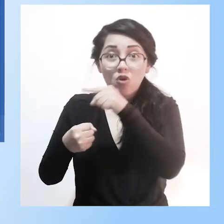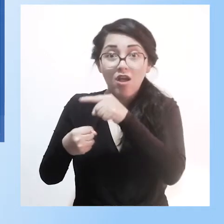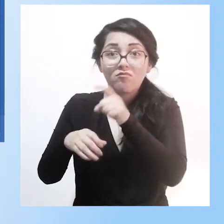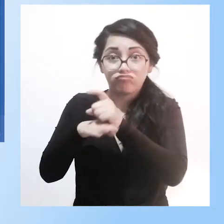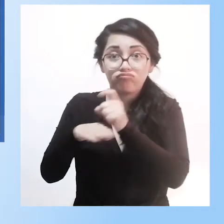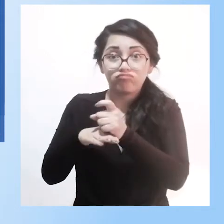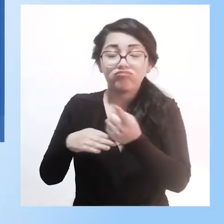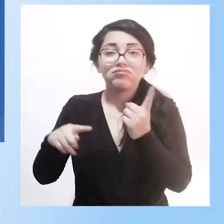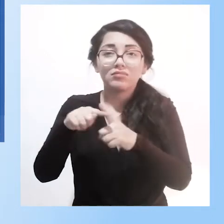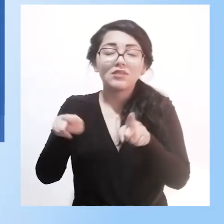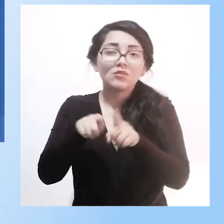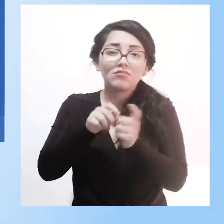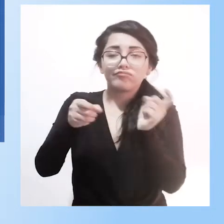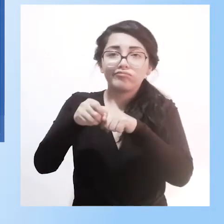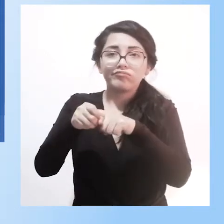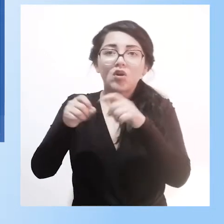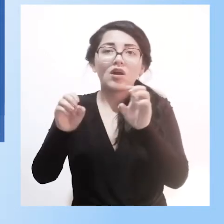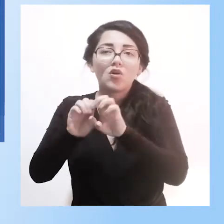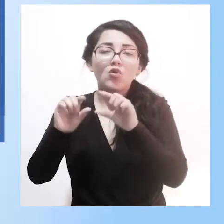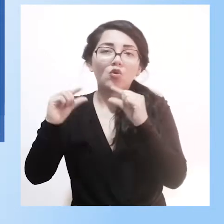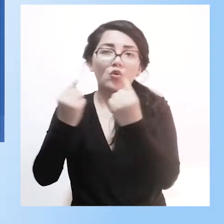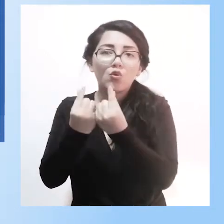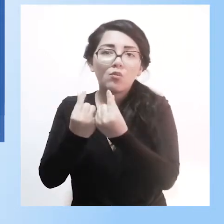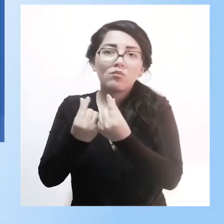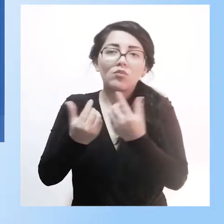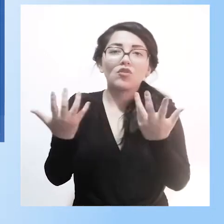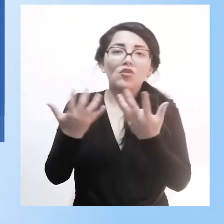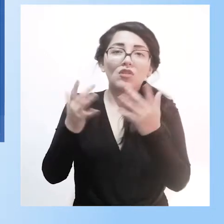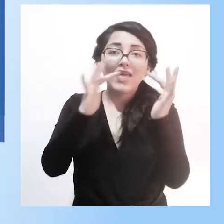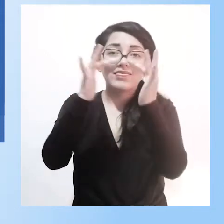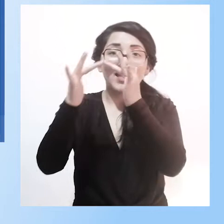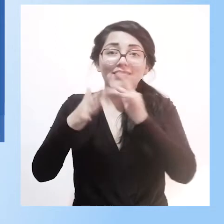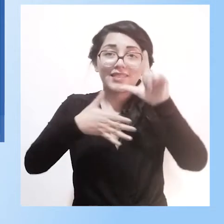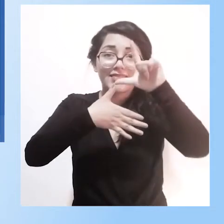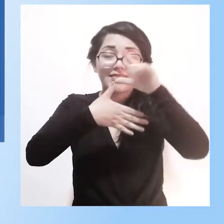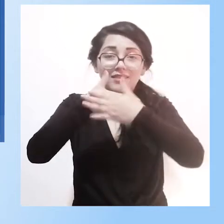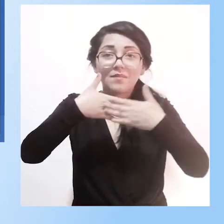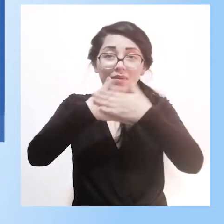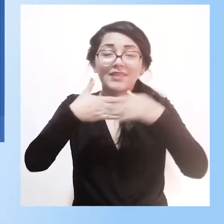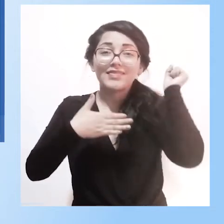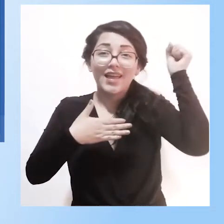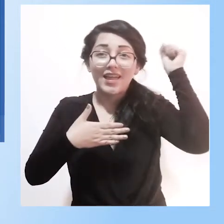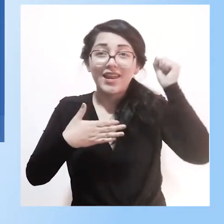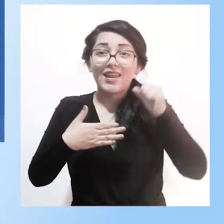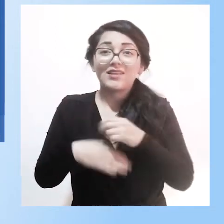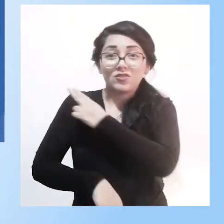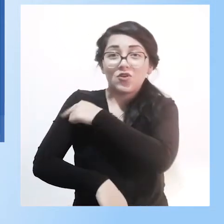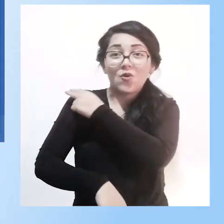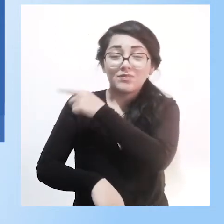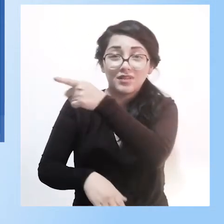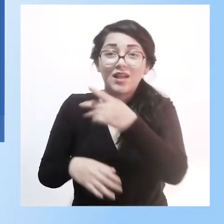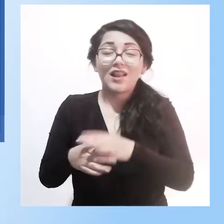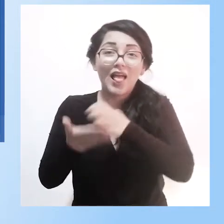administrativo y grupo de investigación del proyecto académico de la red latinoamericana y del CARIE por el derecho a la educación de niños, niñas y jóvenes hospitalizados en